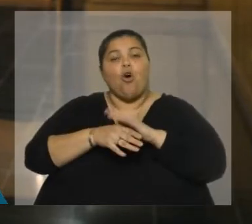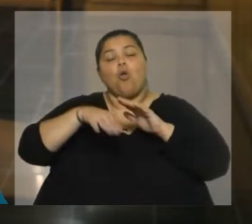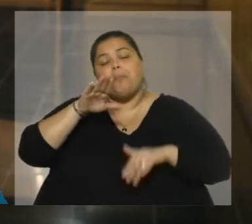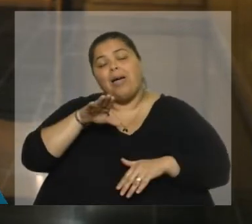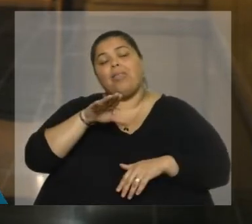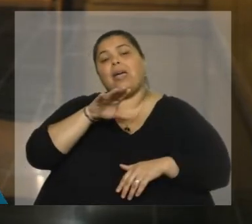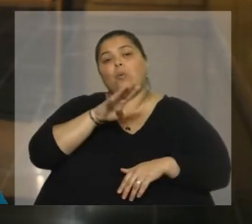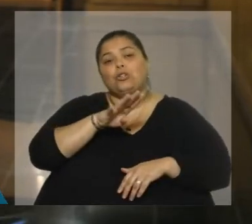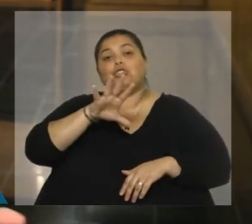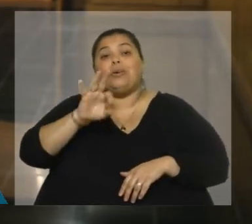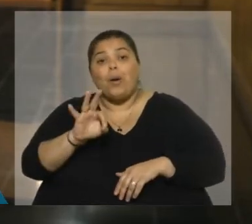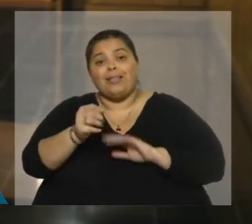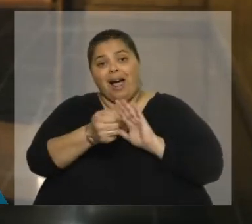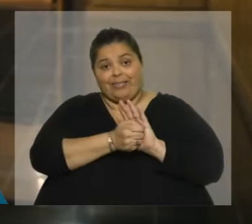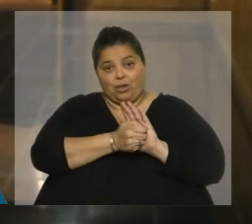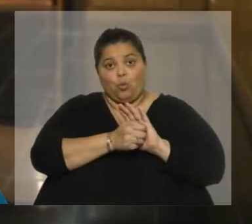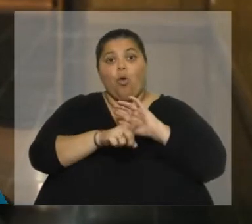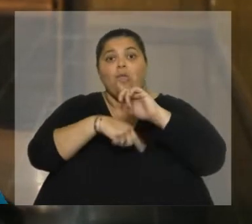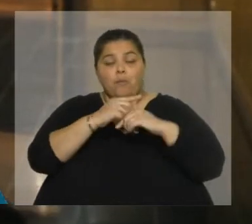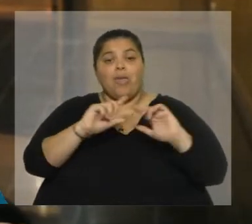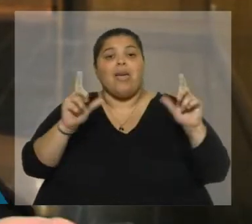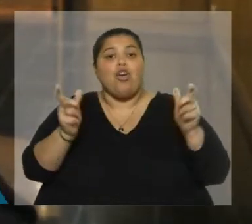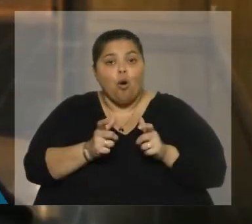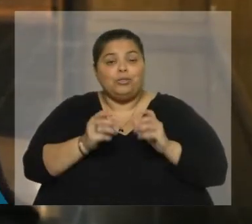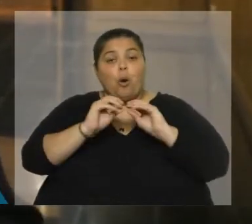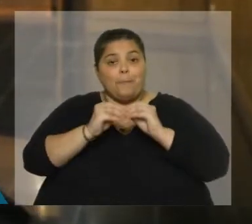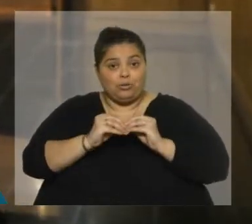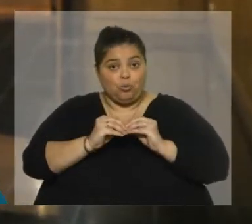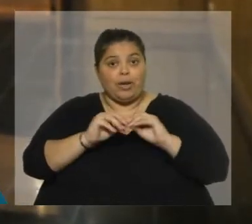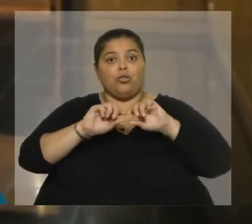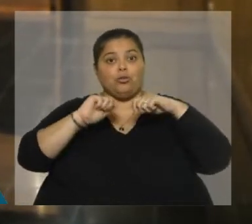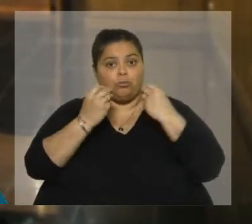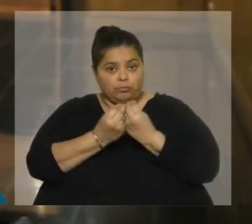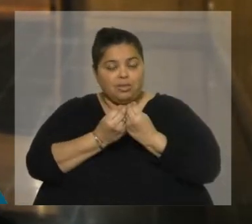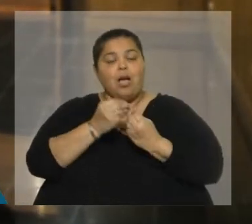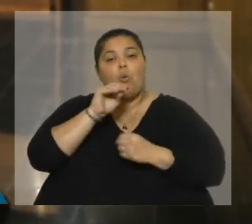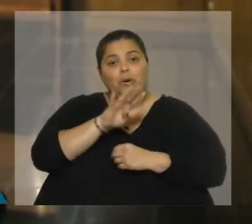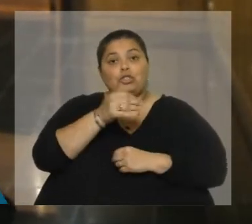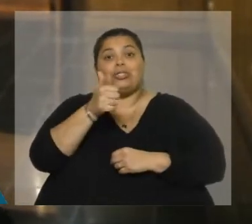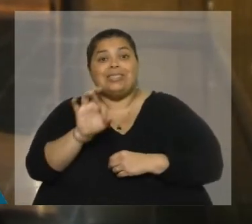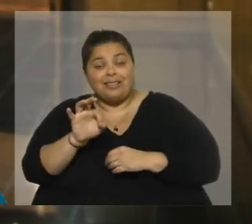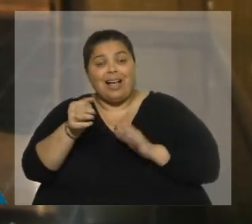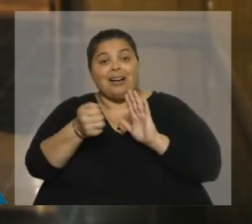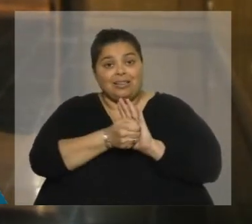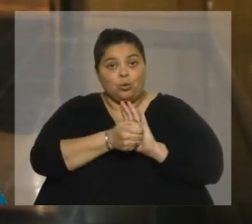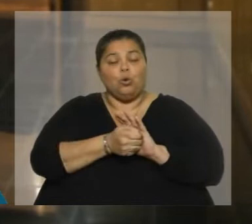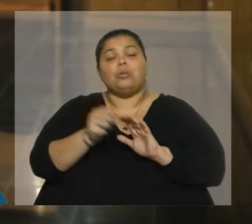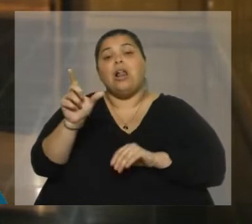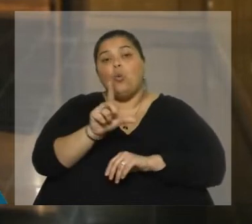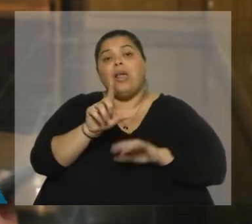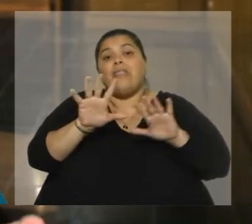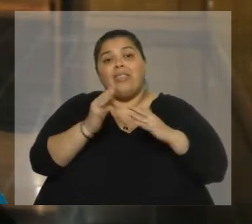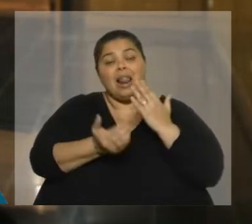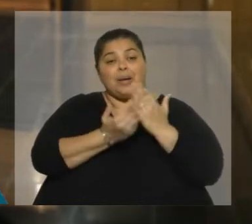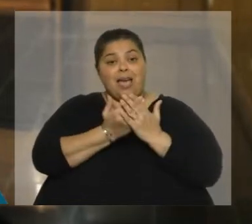450 artículos. Luego de pasar por la Comisión de Presupuestos quedó en 460. El lunes a las 10 de la mañana la Cámara de Diputados